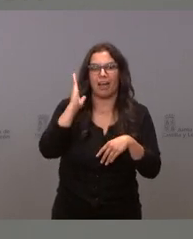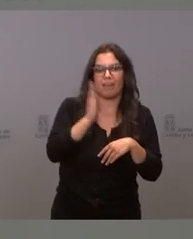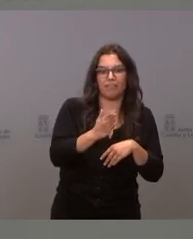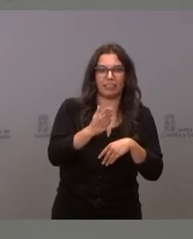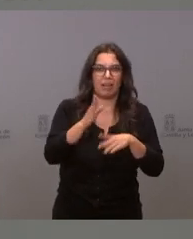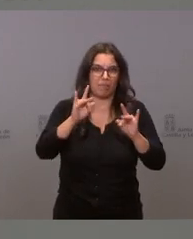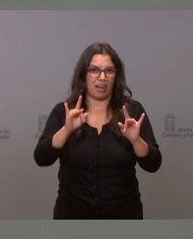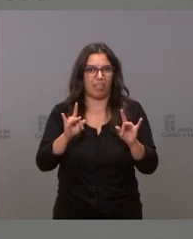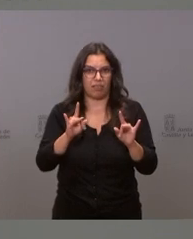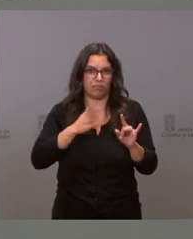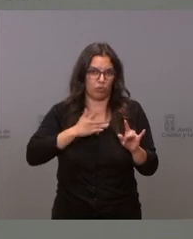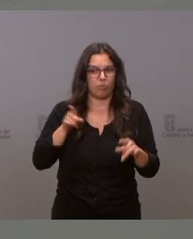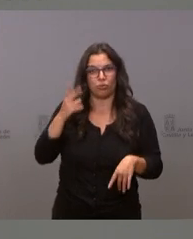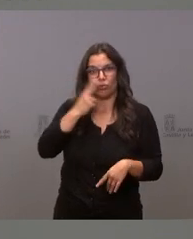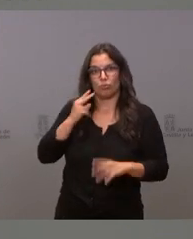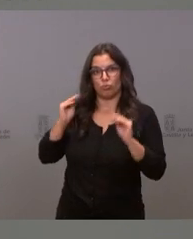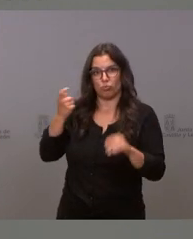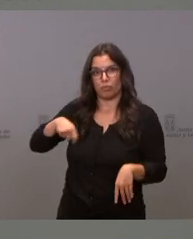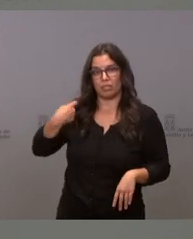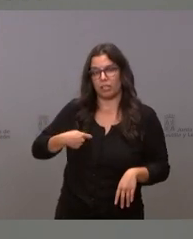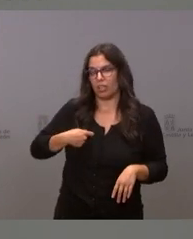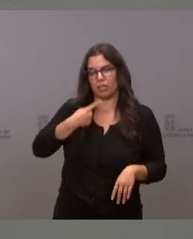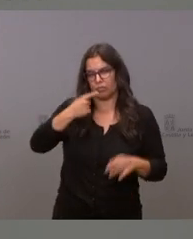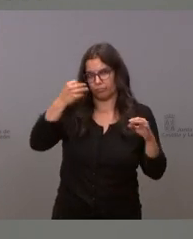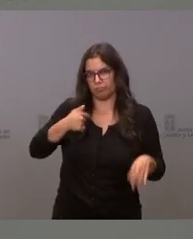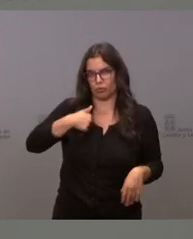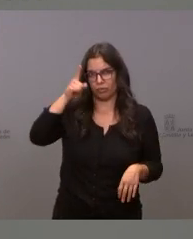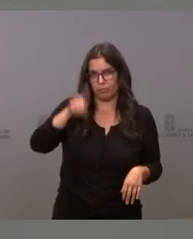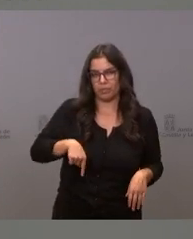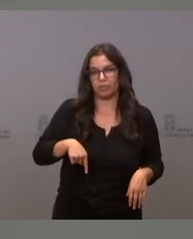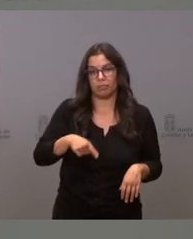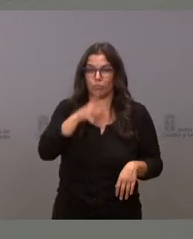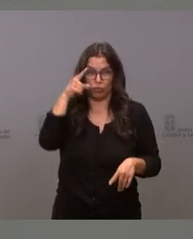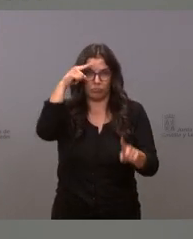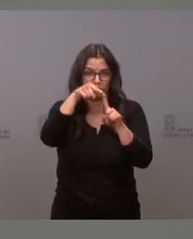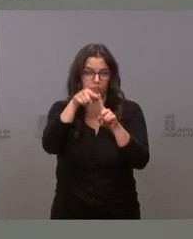ese es el compromiso del presidente y le aseguro que es el mío y que en eso trabajamos